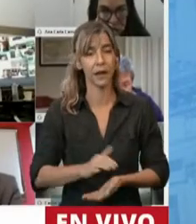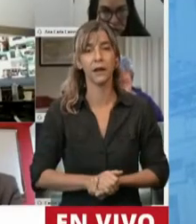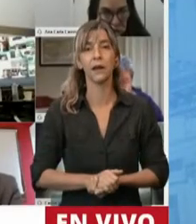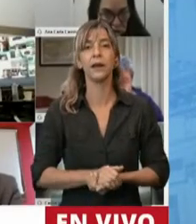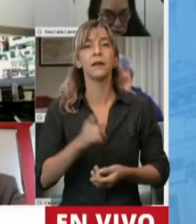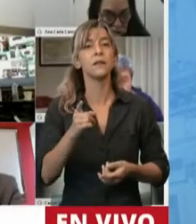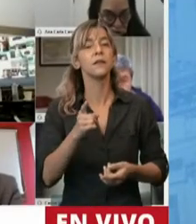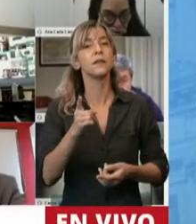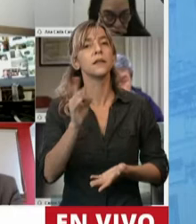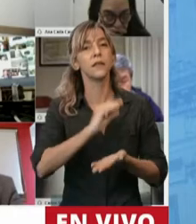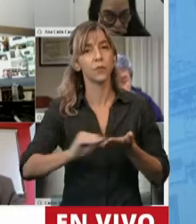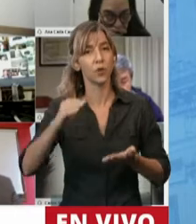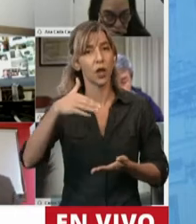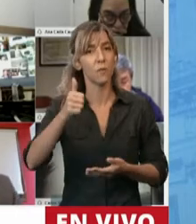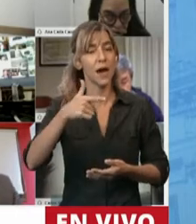diputado Rubén Mancim.